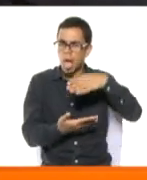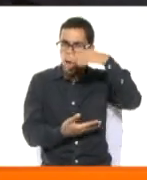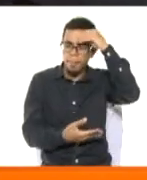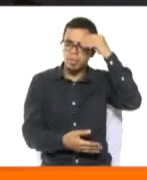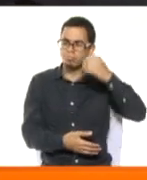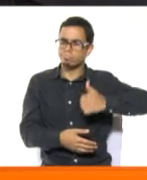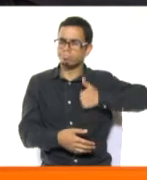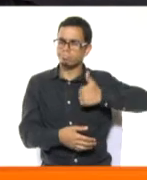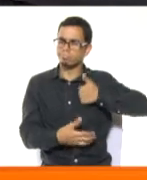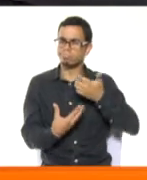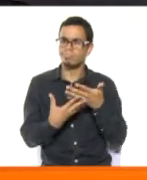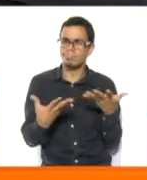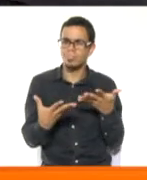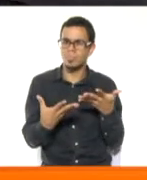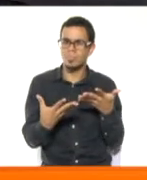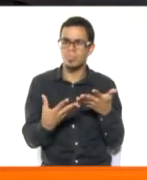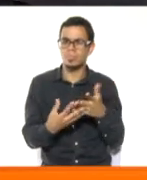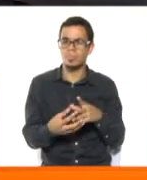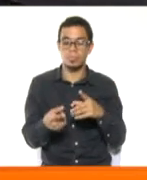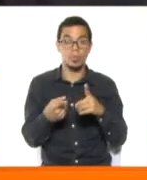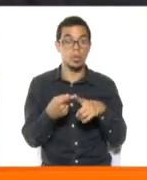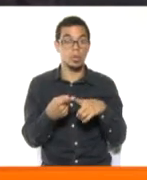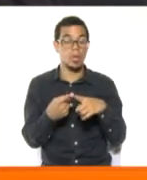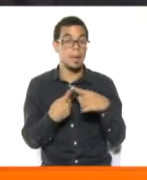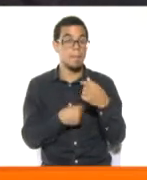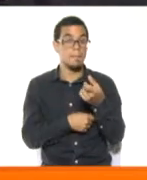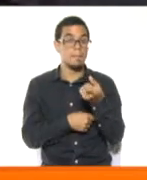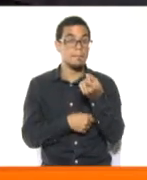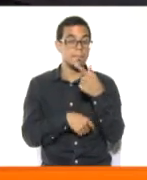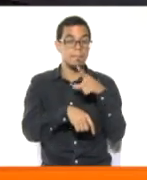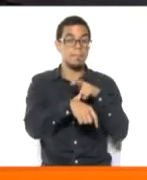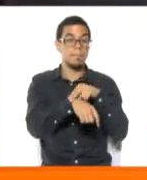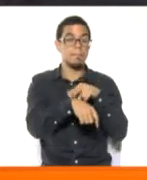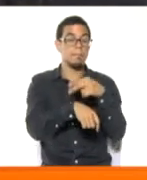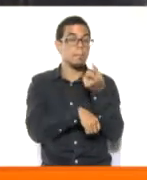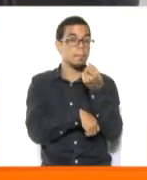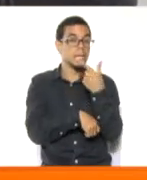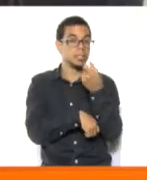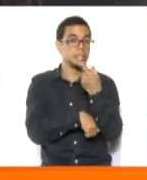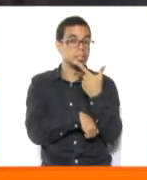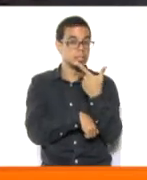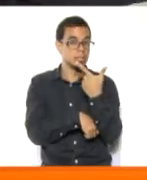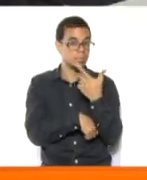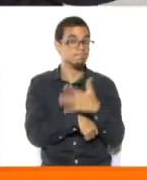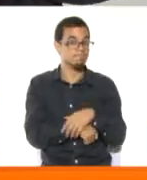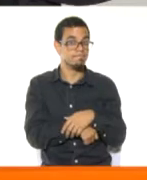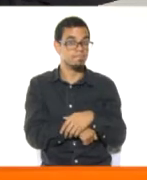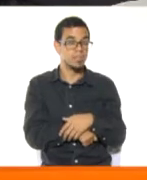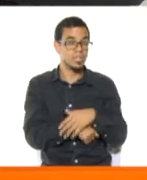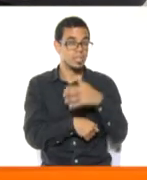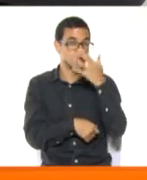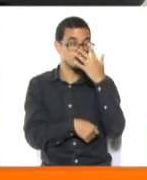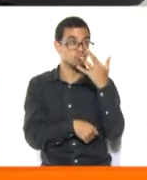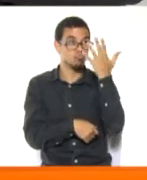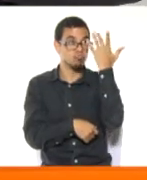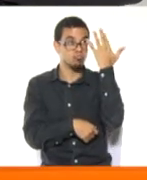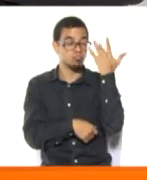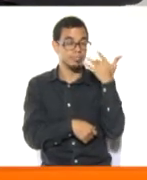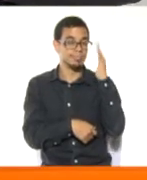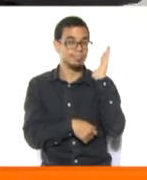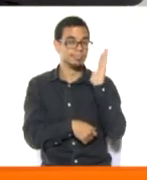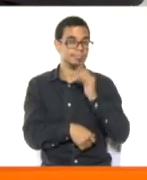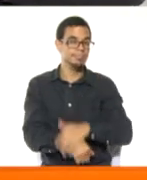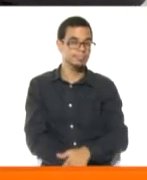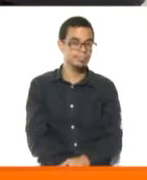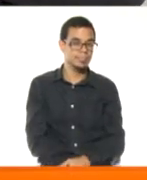tema muy interesante, la medicina ancestral, la importancia de la medicina ancestral. Así es Belkis, importantísimo. Pues nuestro